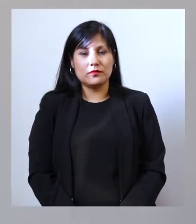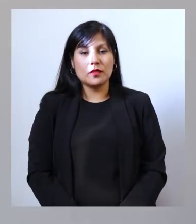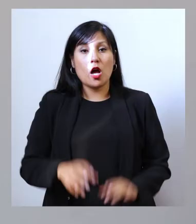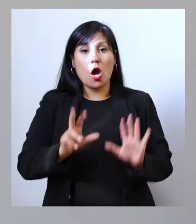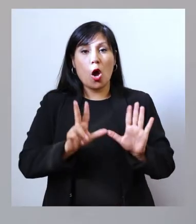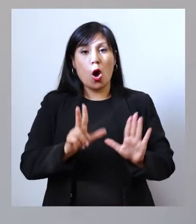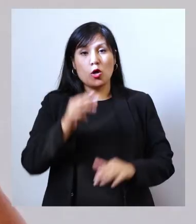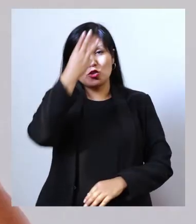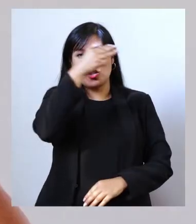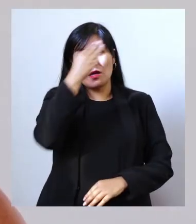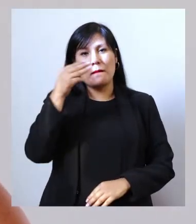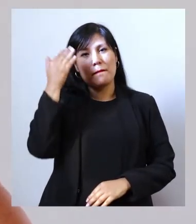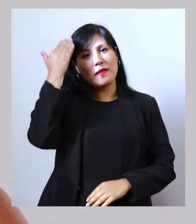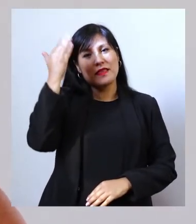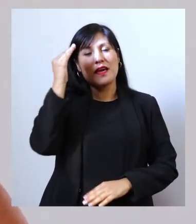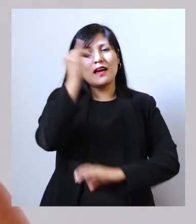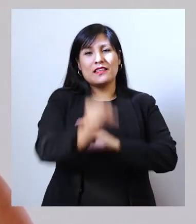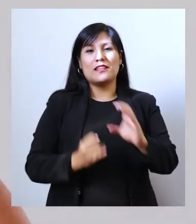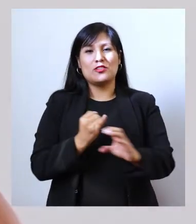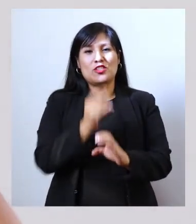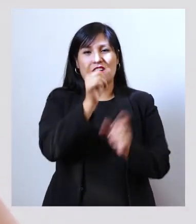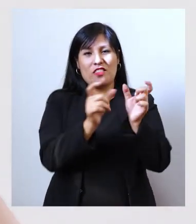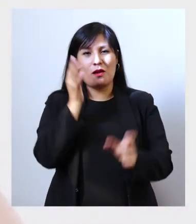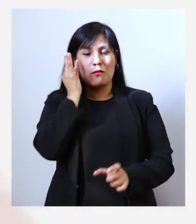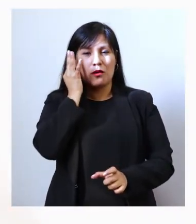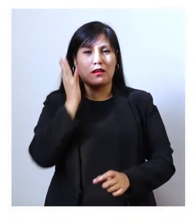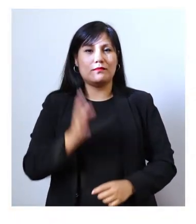8 de marzo, Día Internacional de la Mujer.